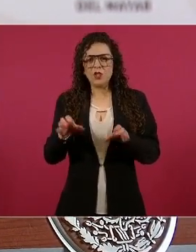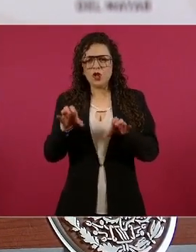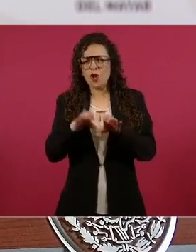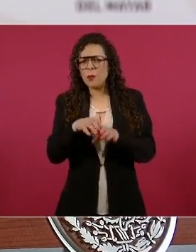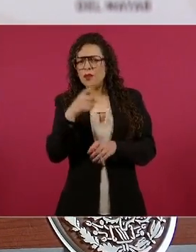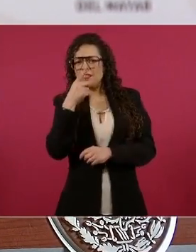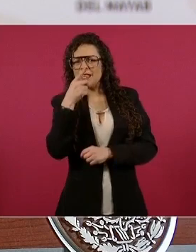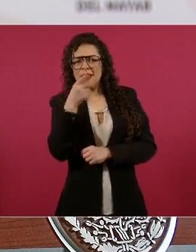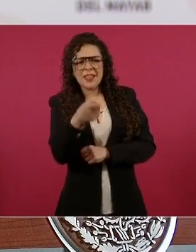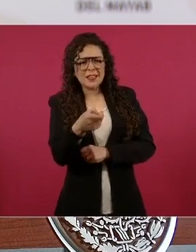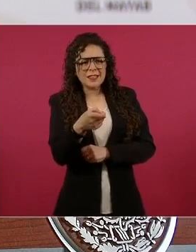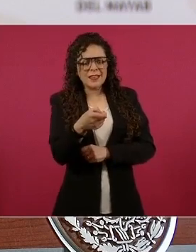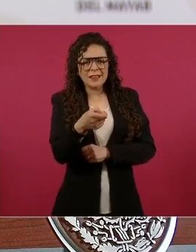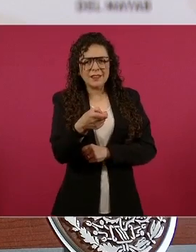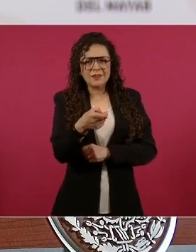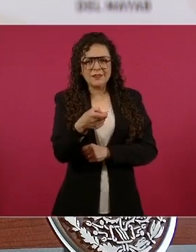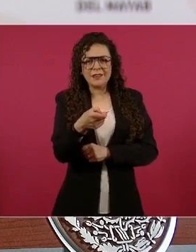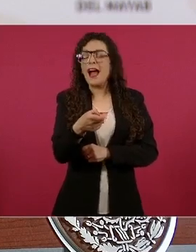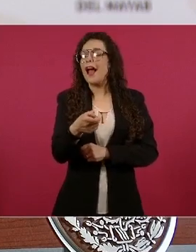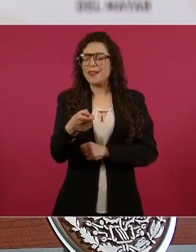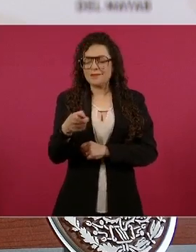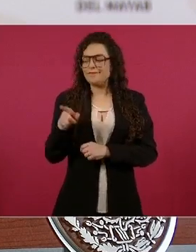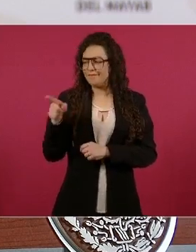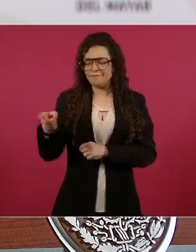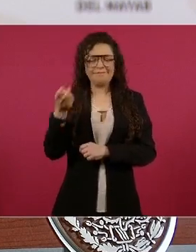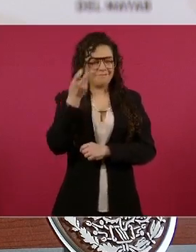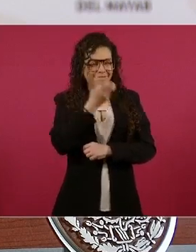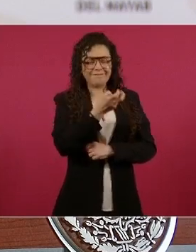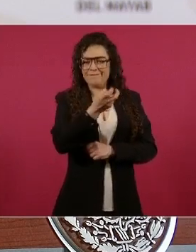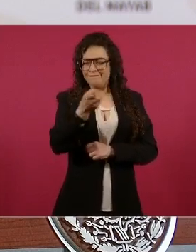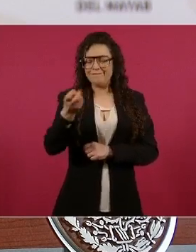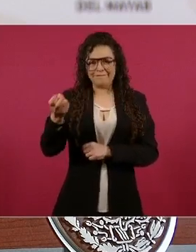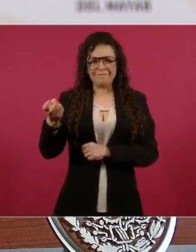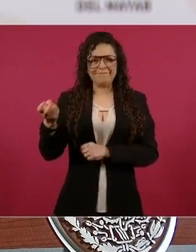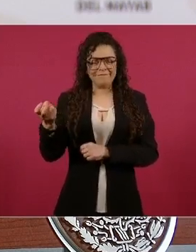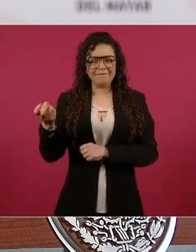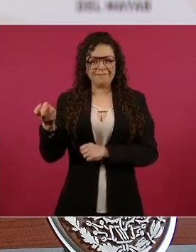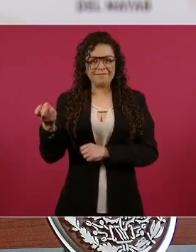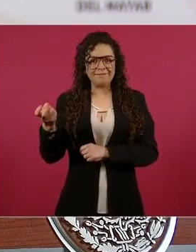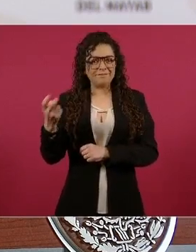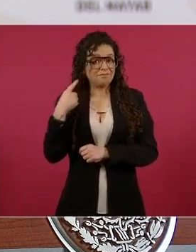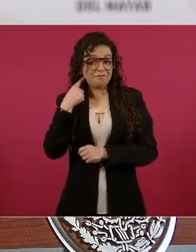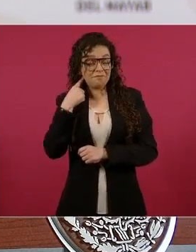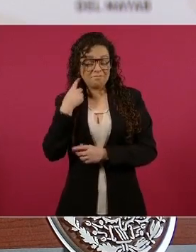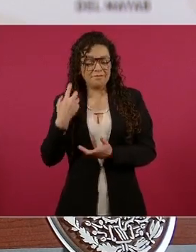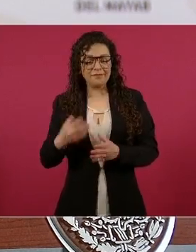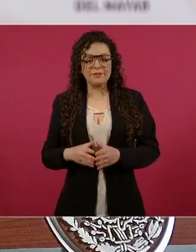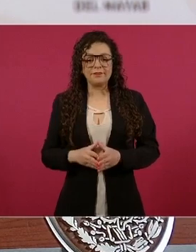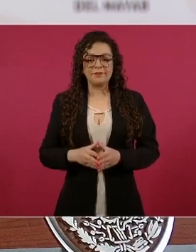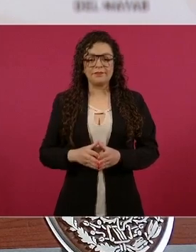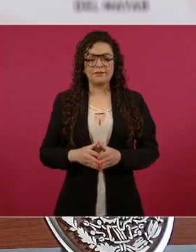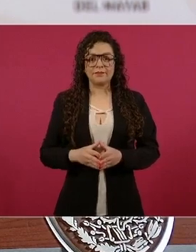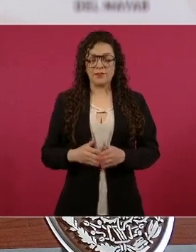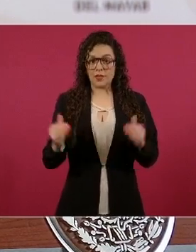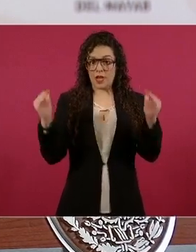Ven las escenas, las casas, las residencias, las casas de campo,